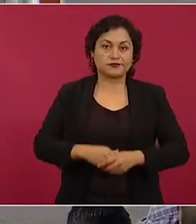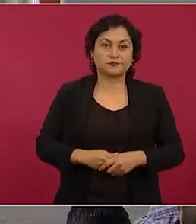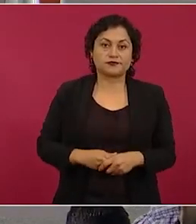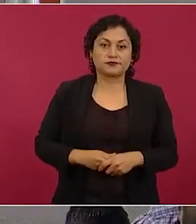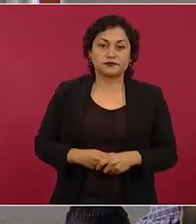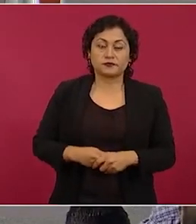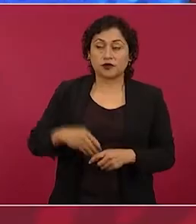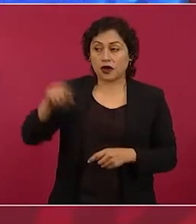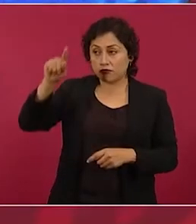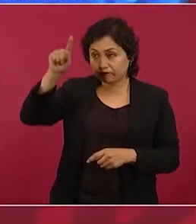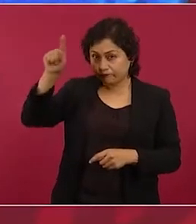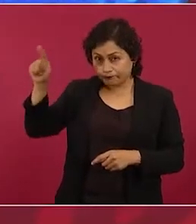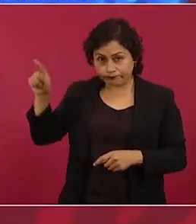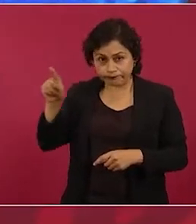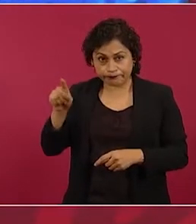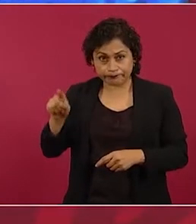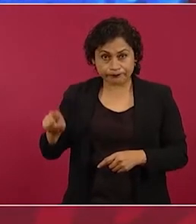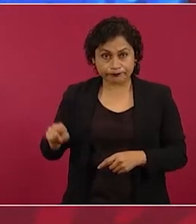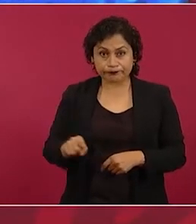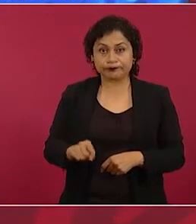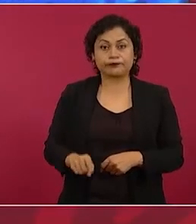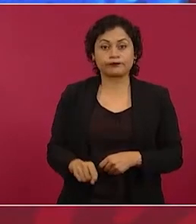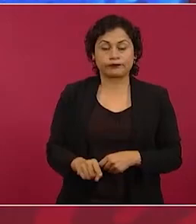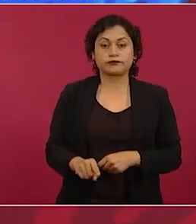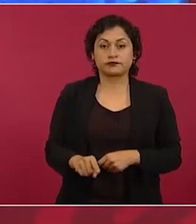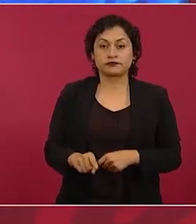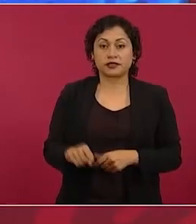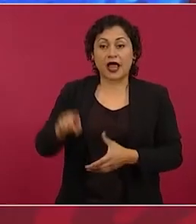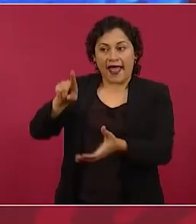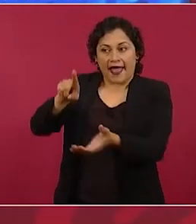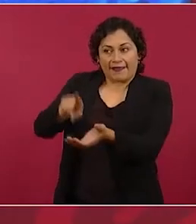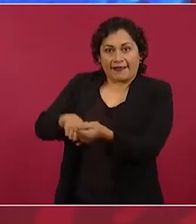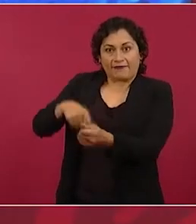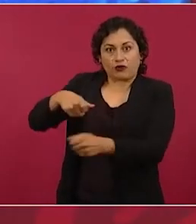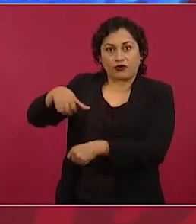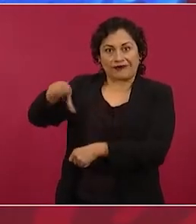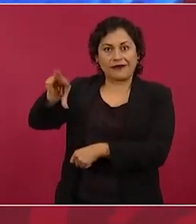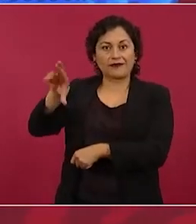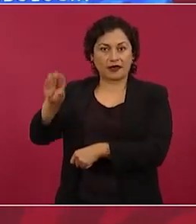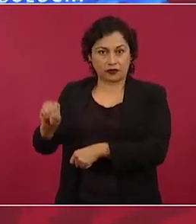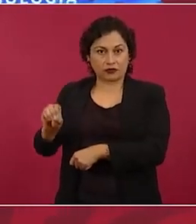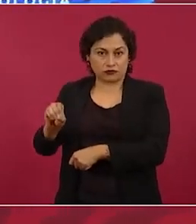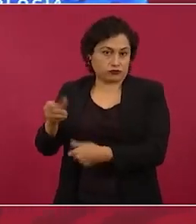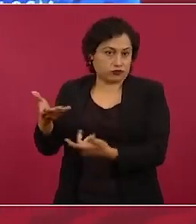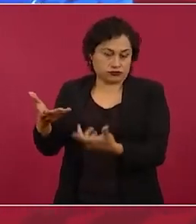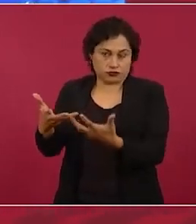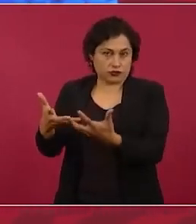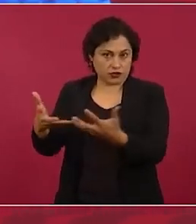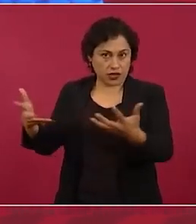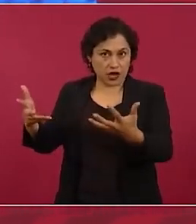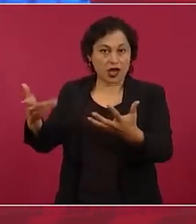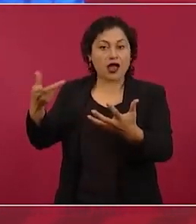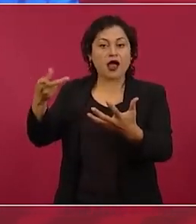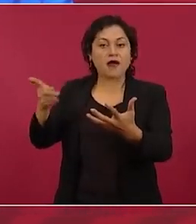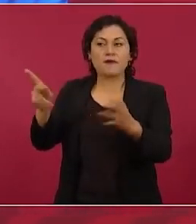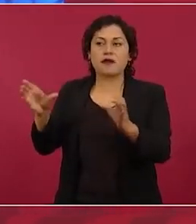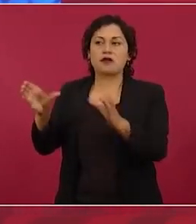Entonces, todo esto aún estando en Quintana Roo no tiene el mismo auge